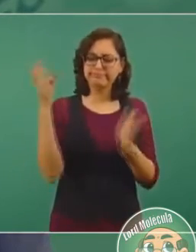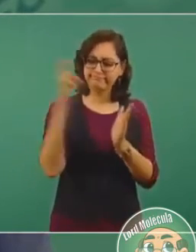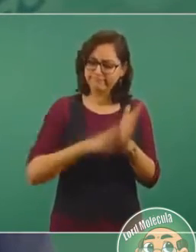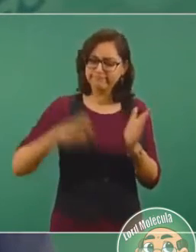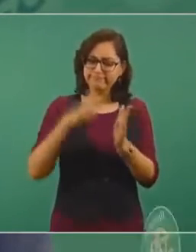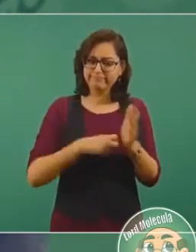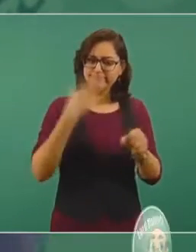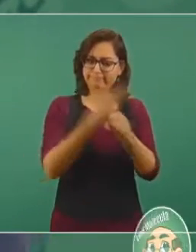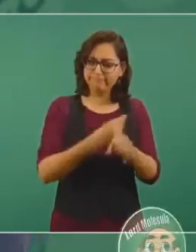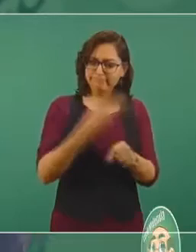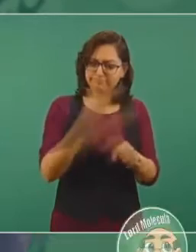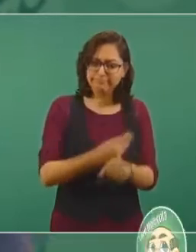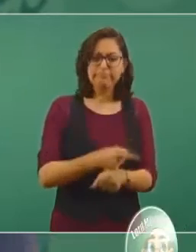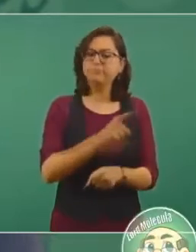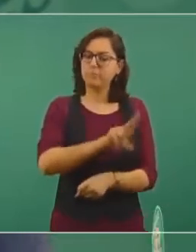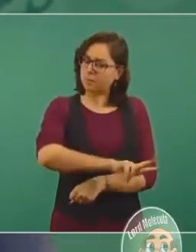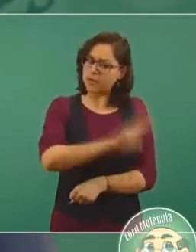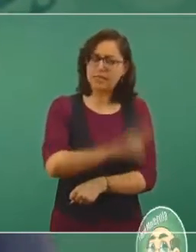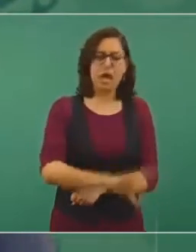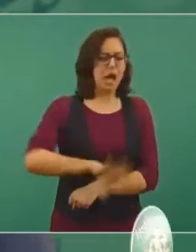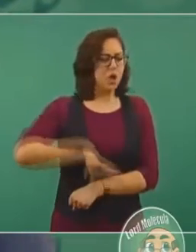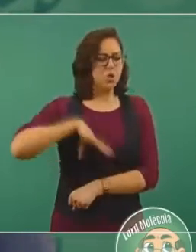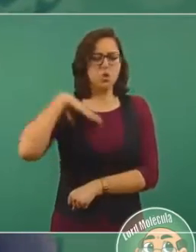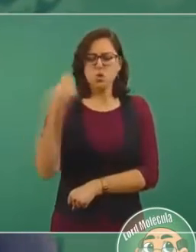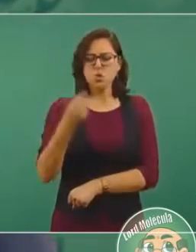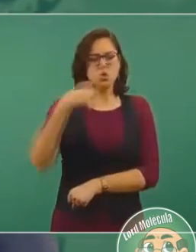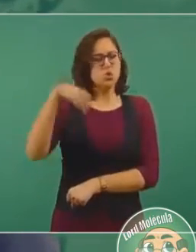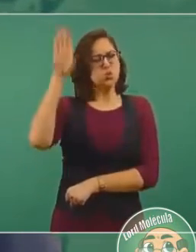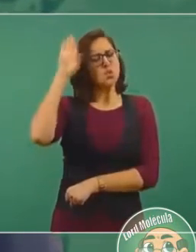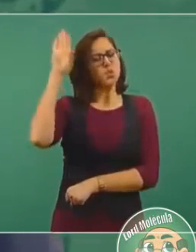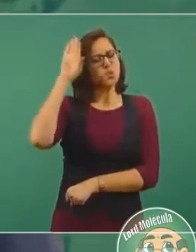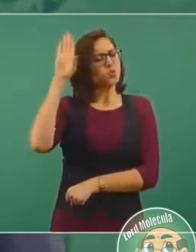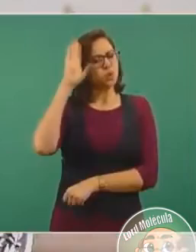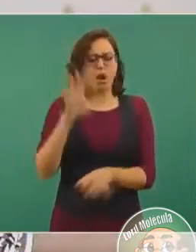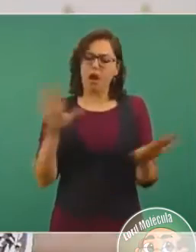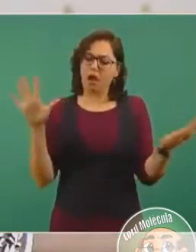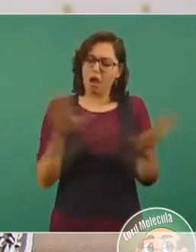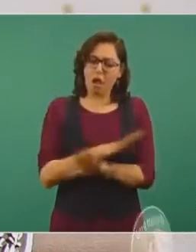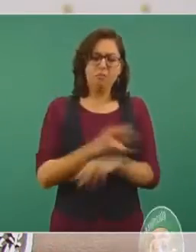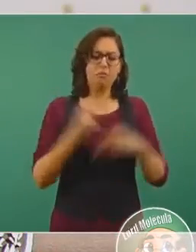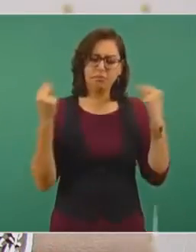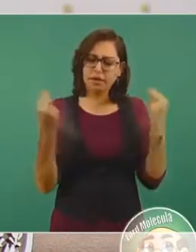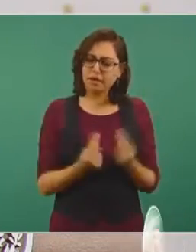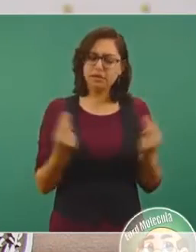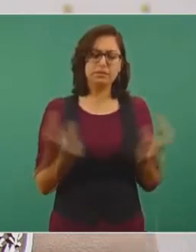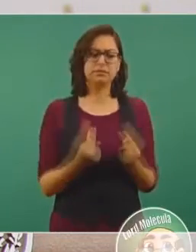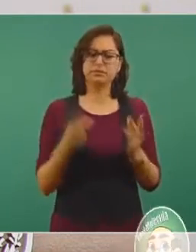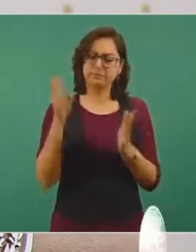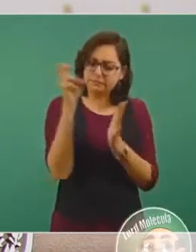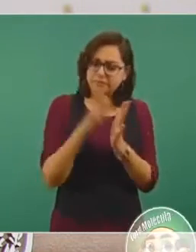Están excedidos, no estamos